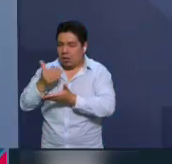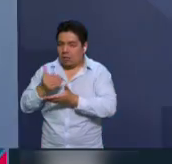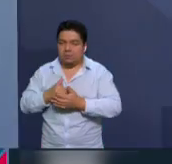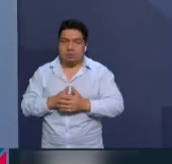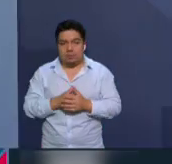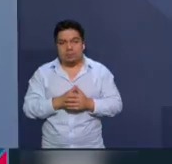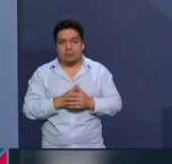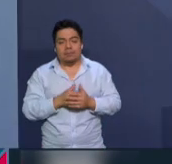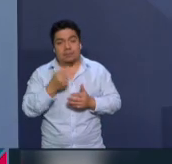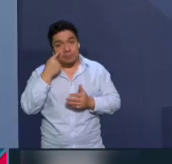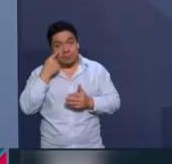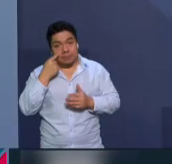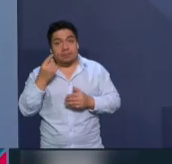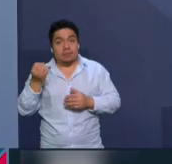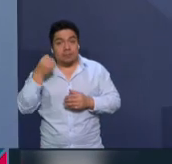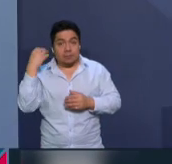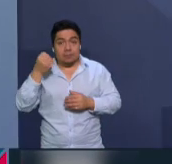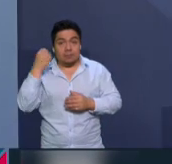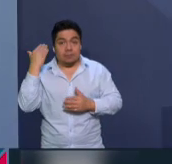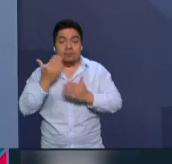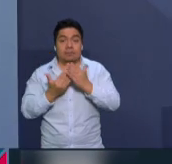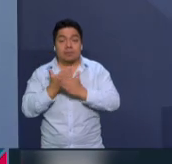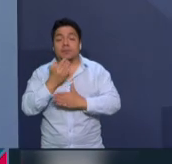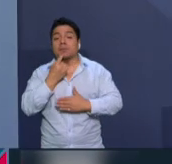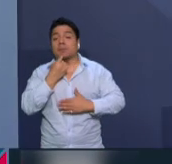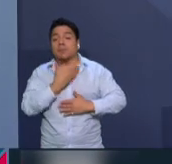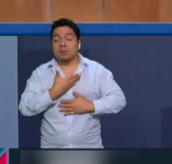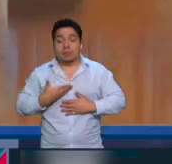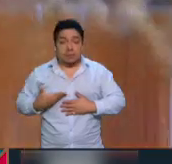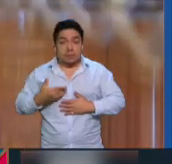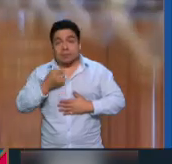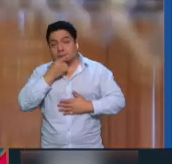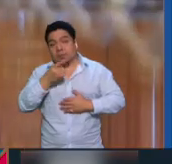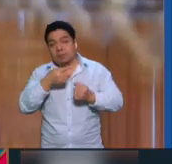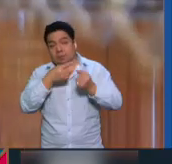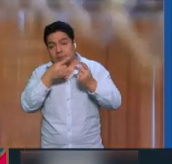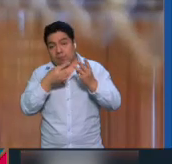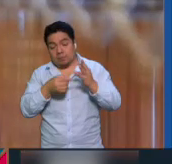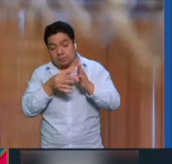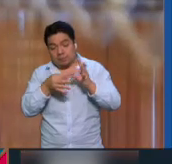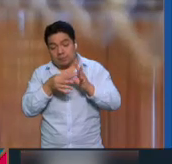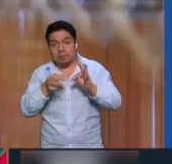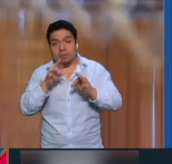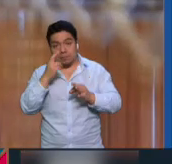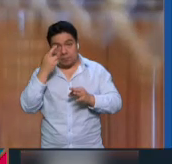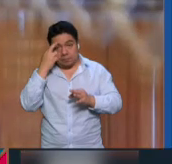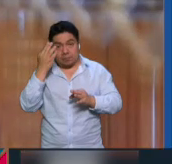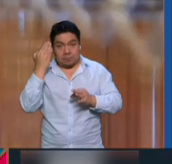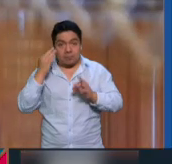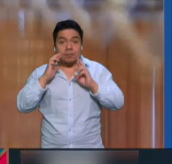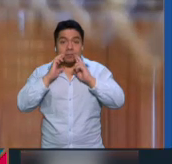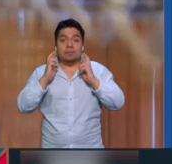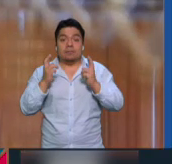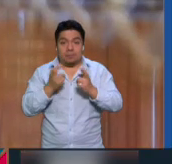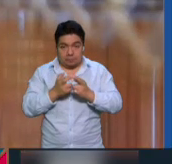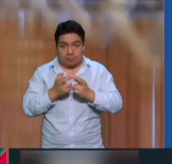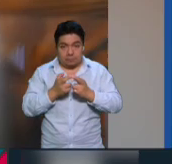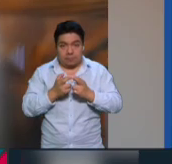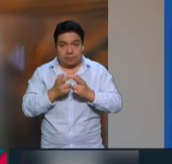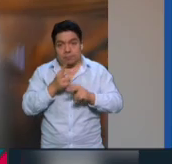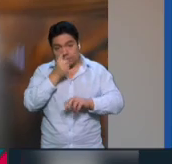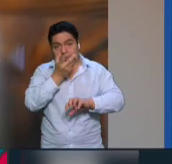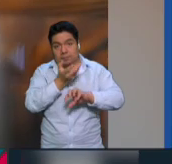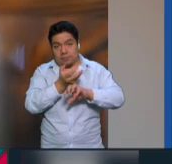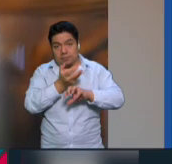En información de la conferencia mañanera, el presidente López Obrador dio detalles de la reunión que sostuvo con legisladores estadounidenses